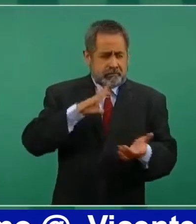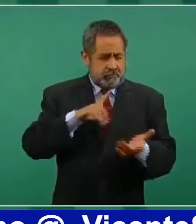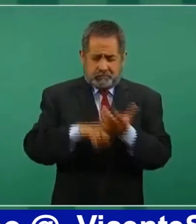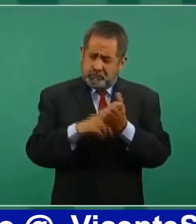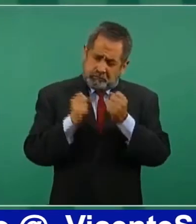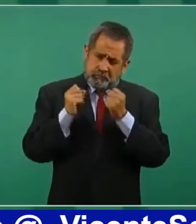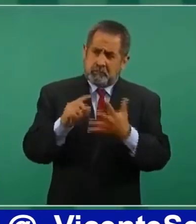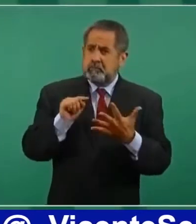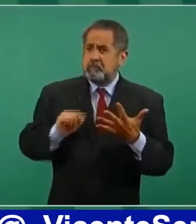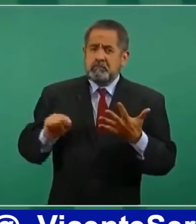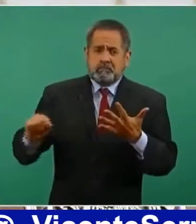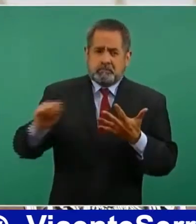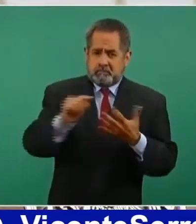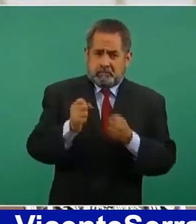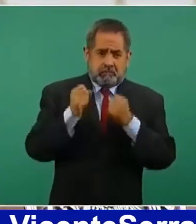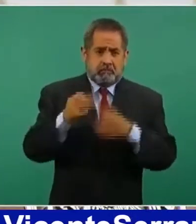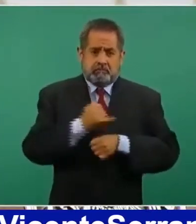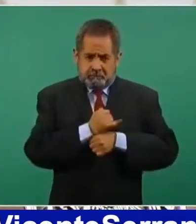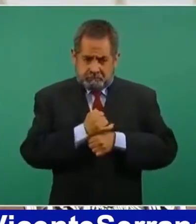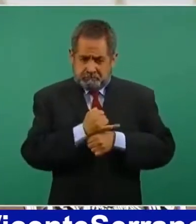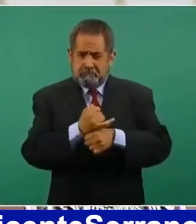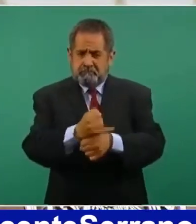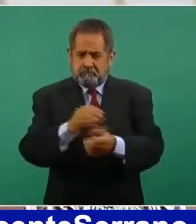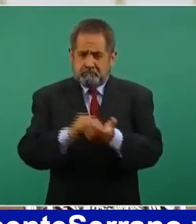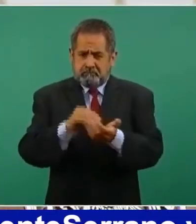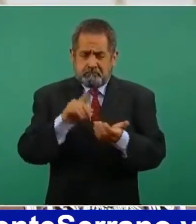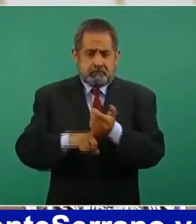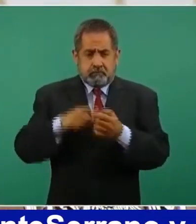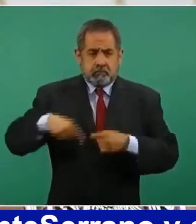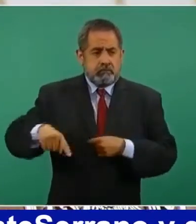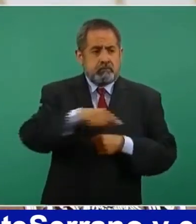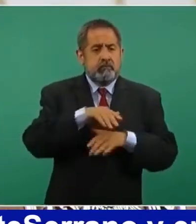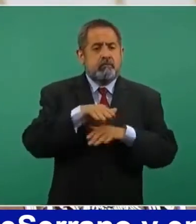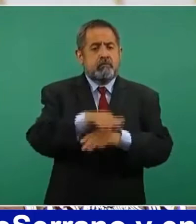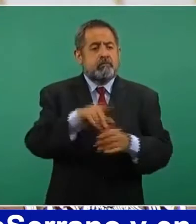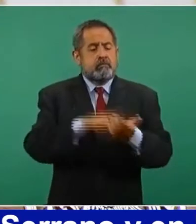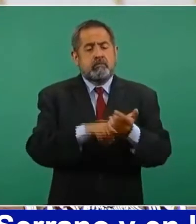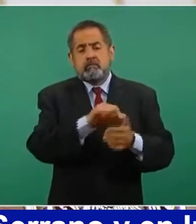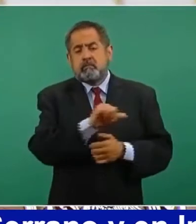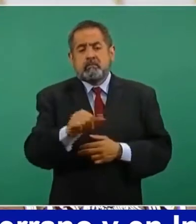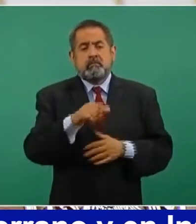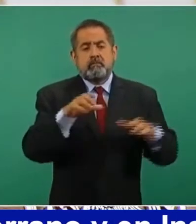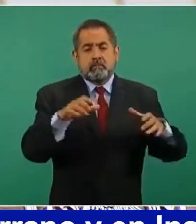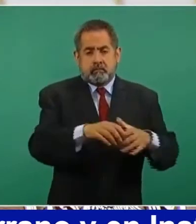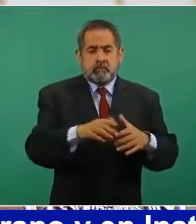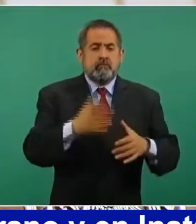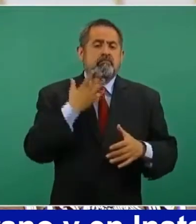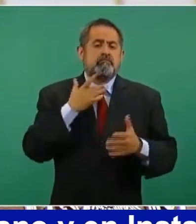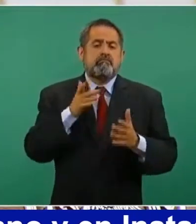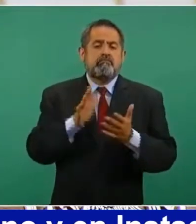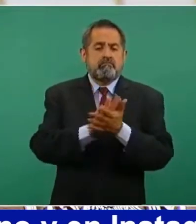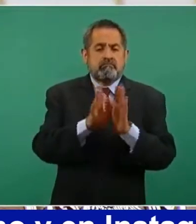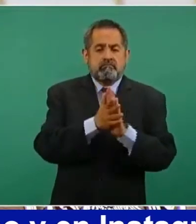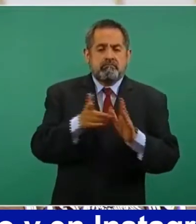cientos de investigaciones, investigaciones, todas relacionadas con el huachicol,